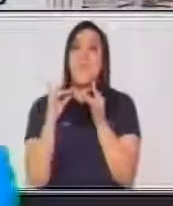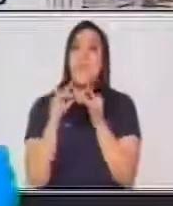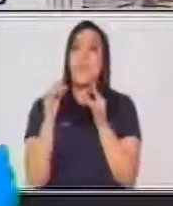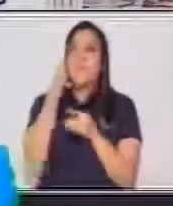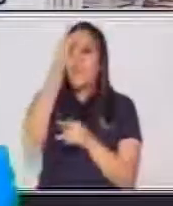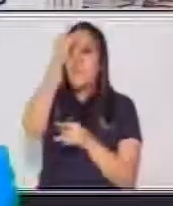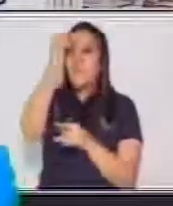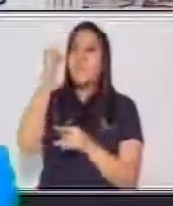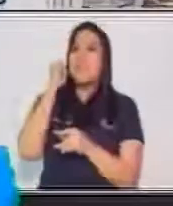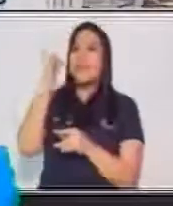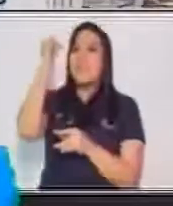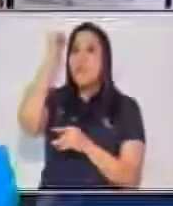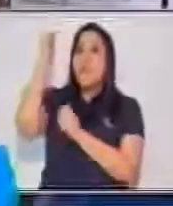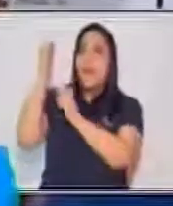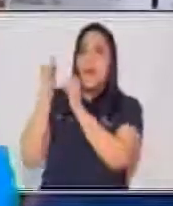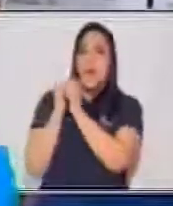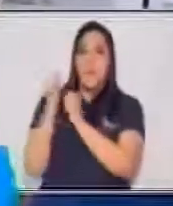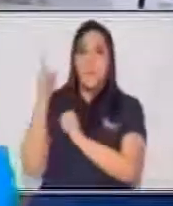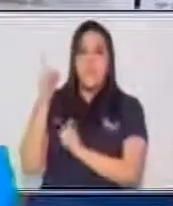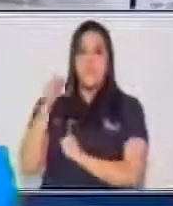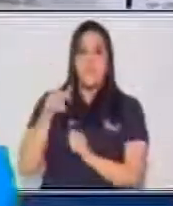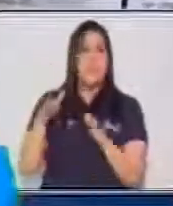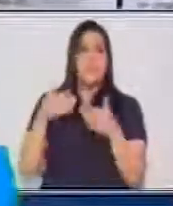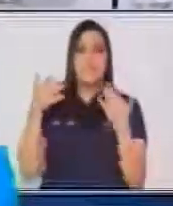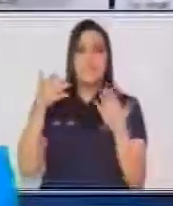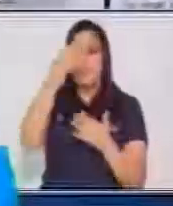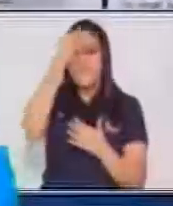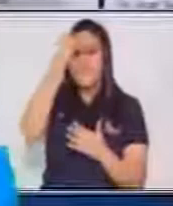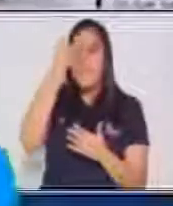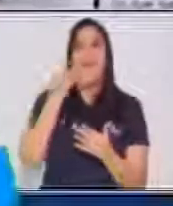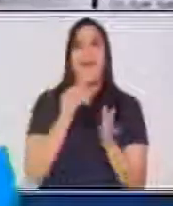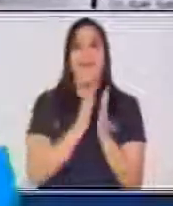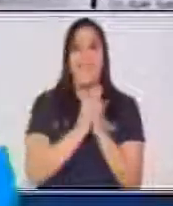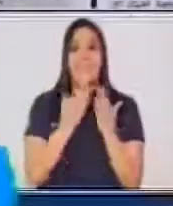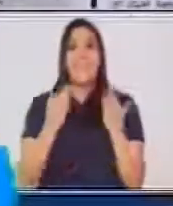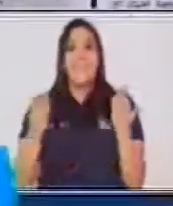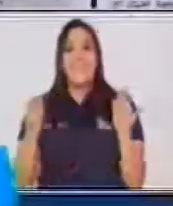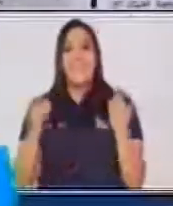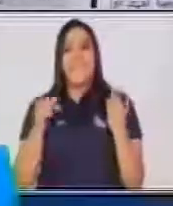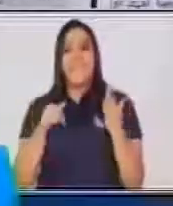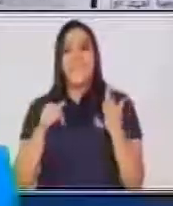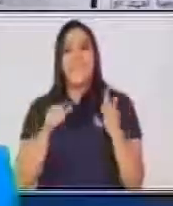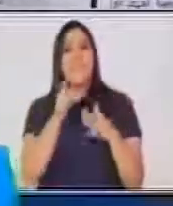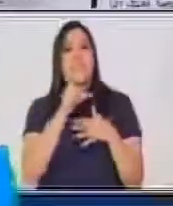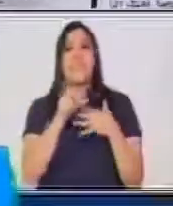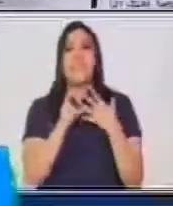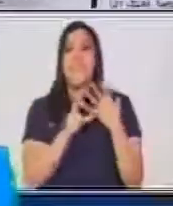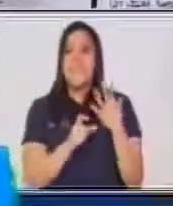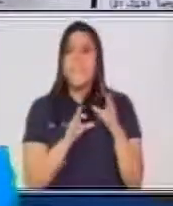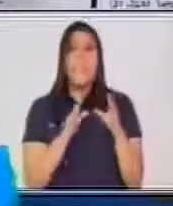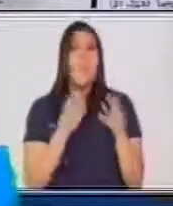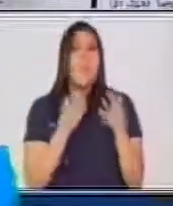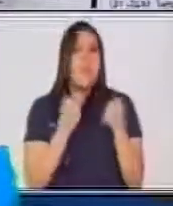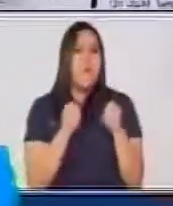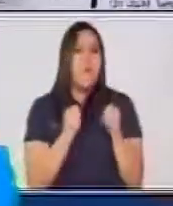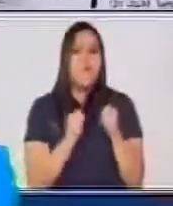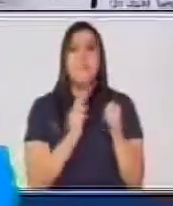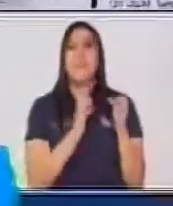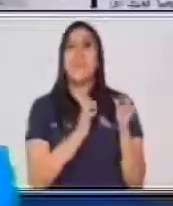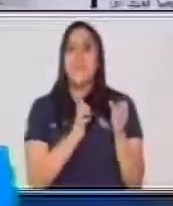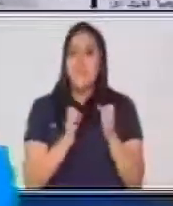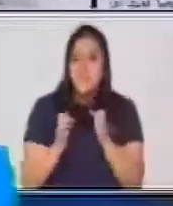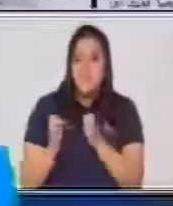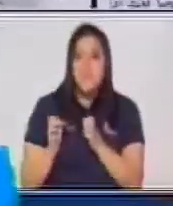hoy. Hoy trabajamos o aprendimos sobre los trifoliares, las características, cómo está estructurado